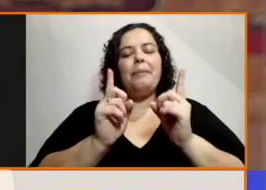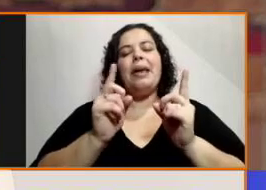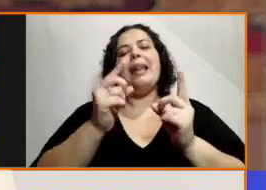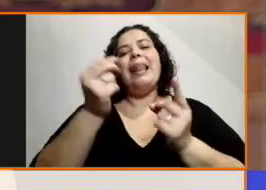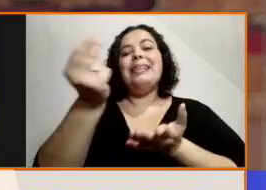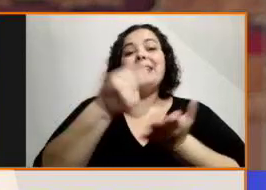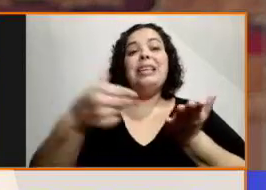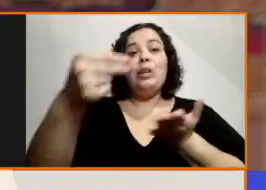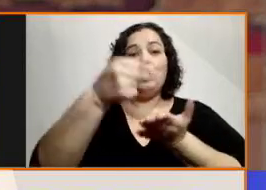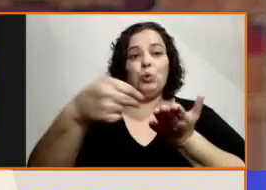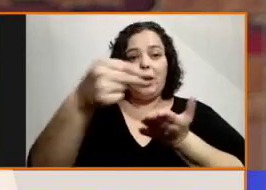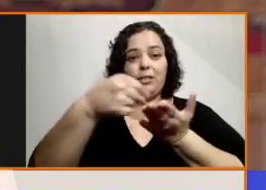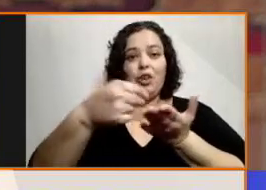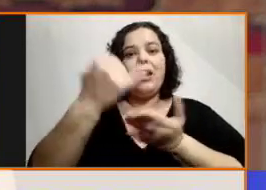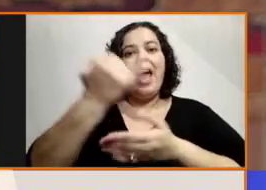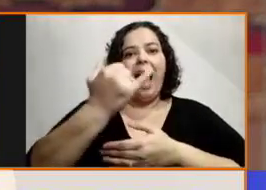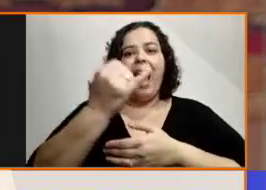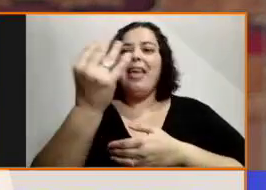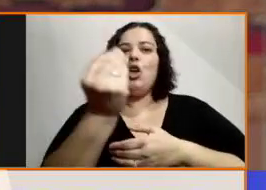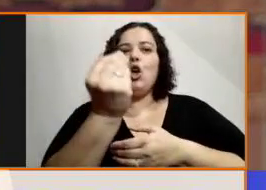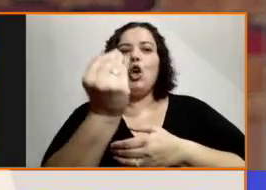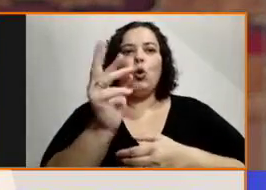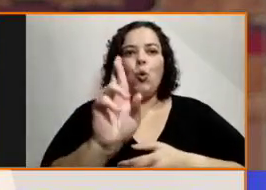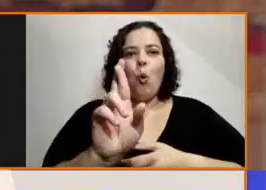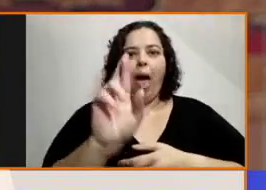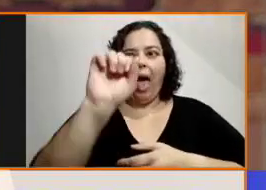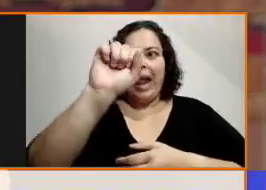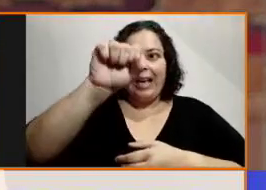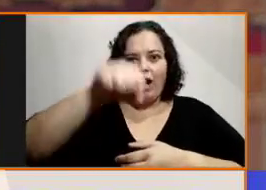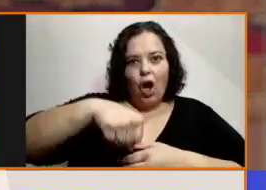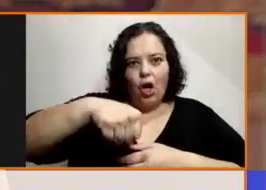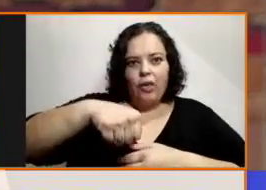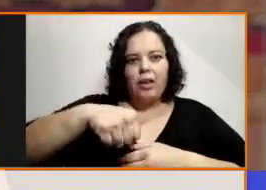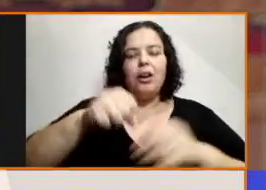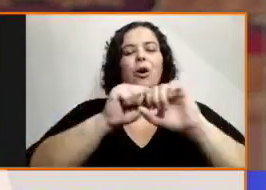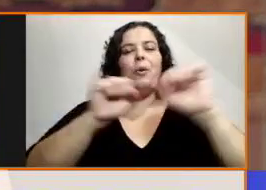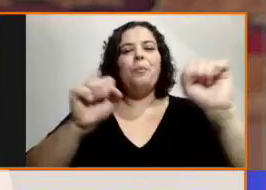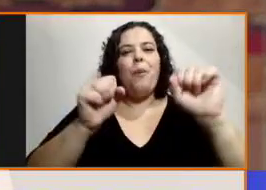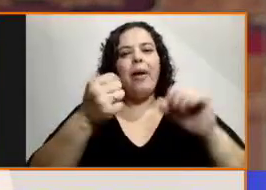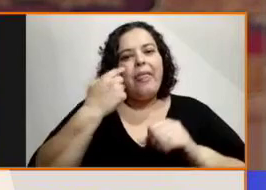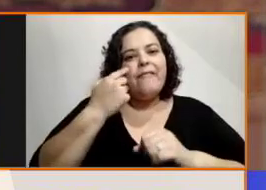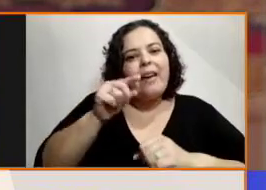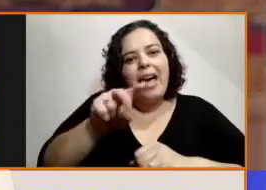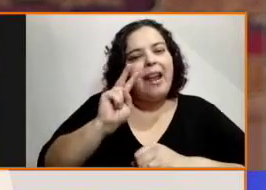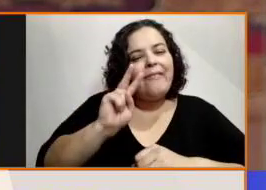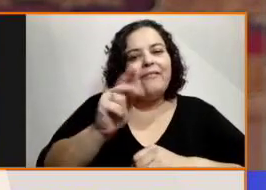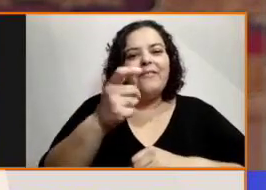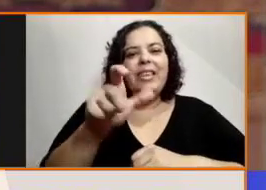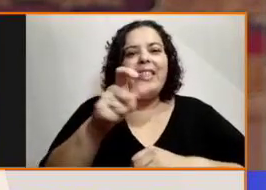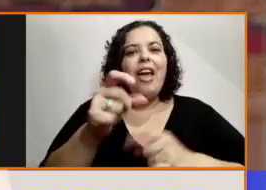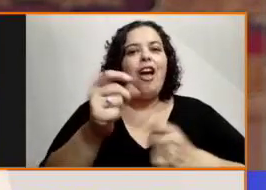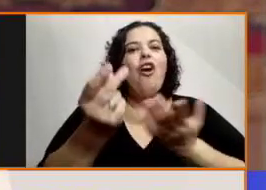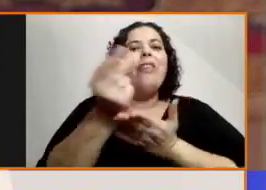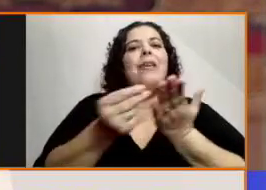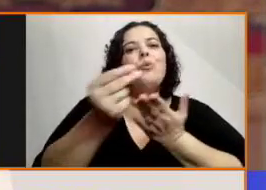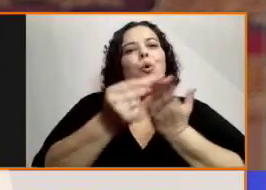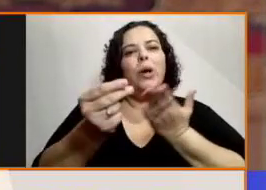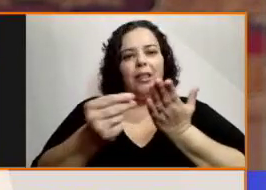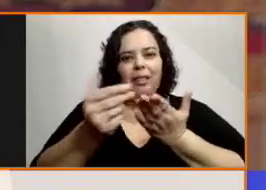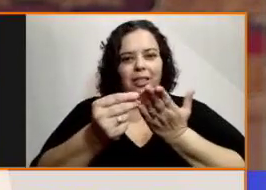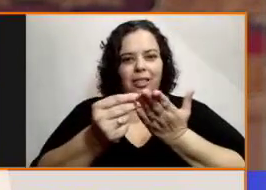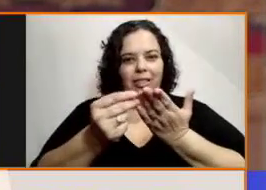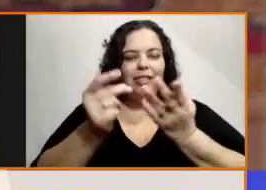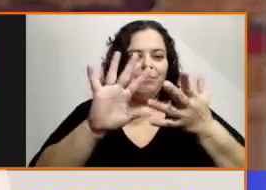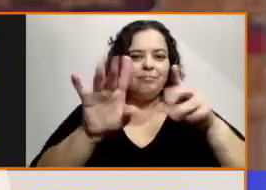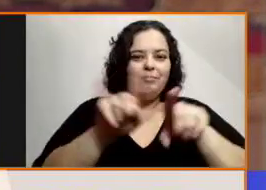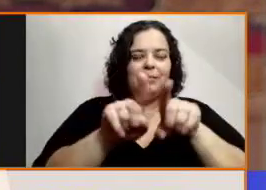QR que se encuentra al inicio del libro, se puede escanear, y las mismas ilustraciones están animadas, tiene subtitulado